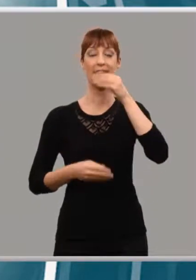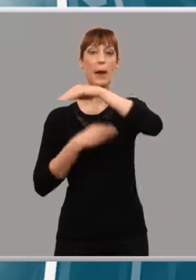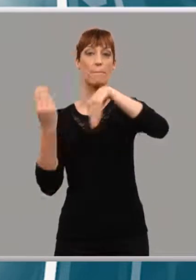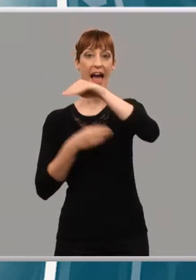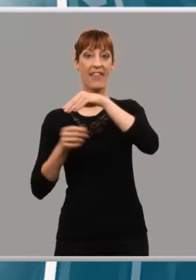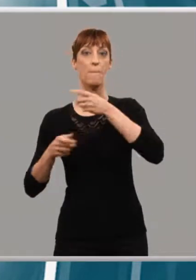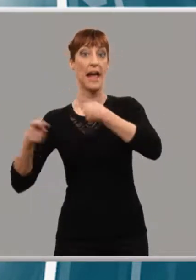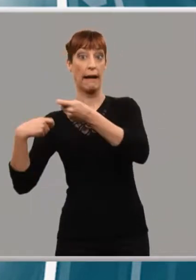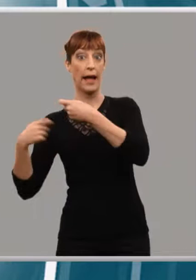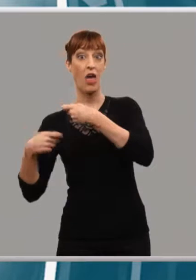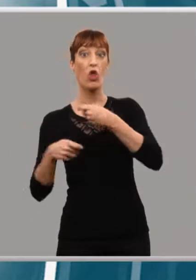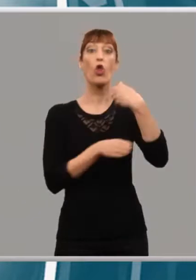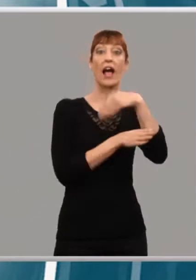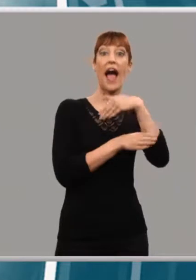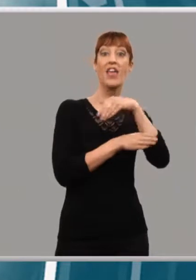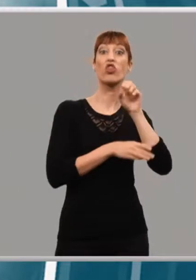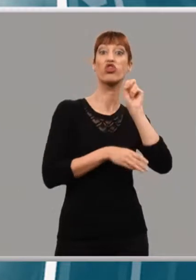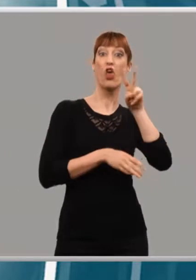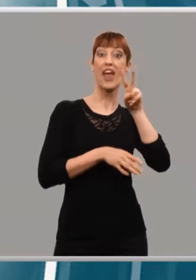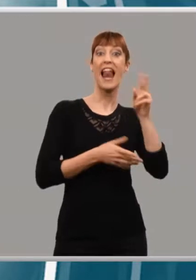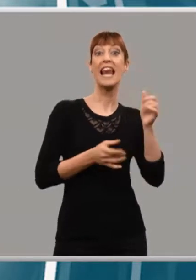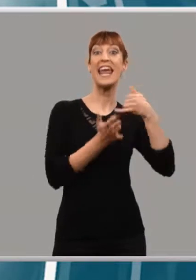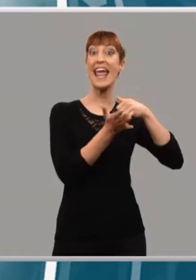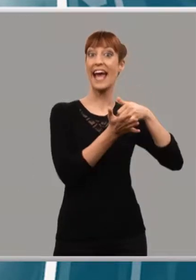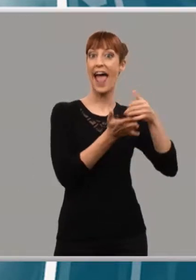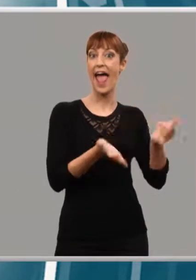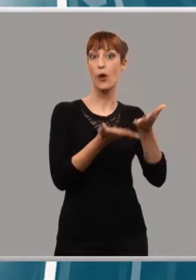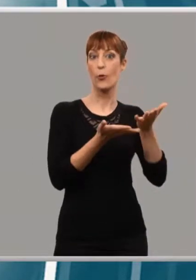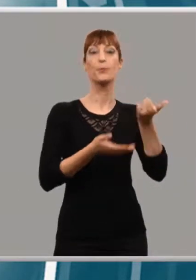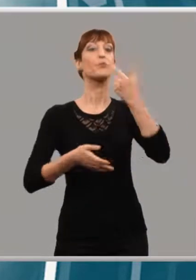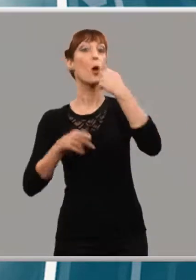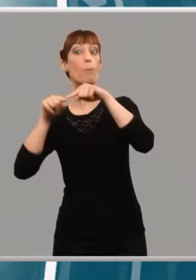Ligero, Muro de Cervantes, Portales, Norte,